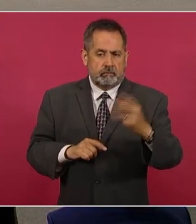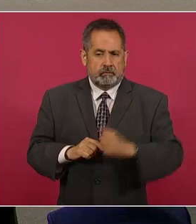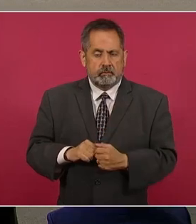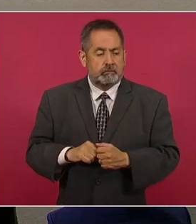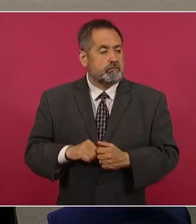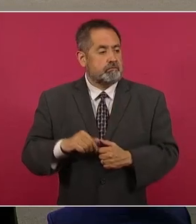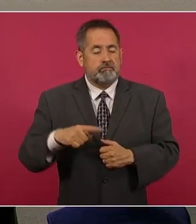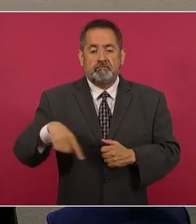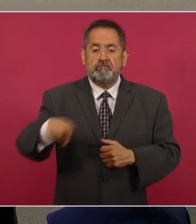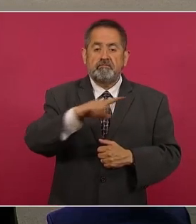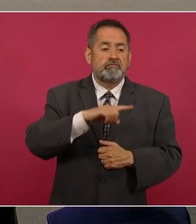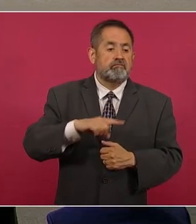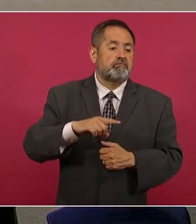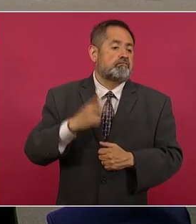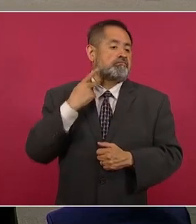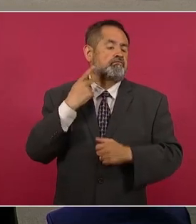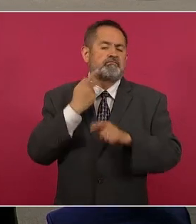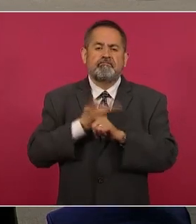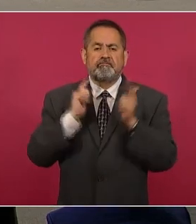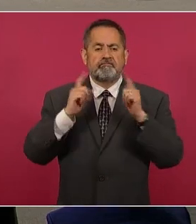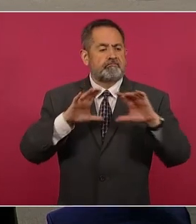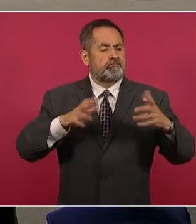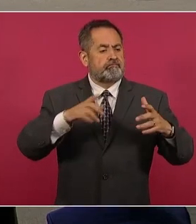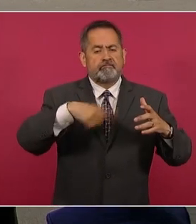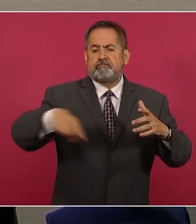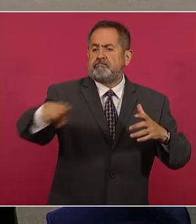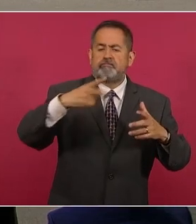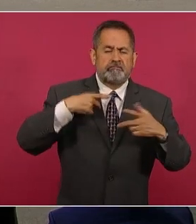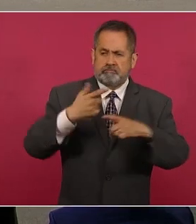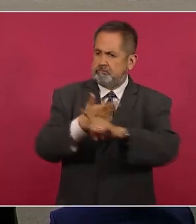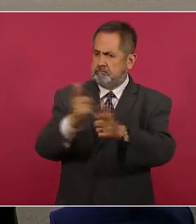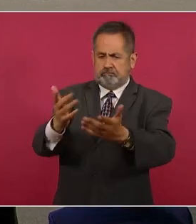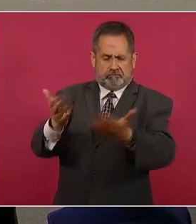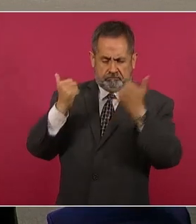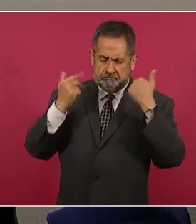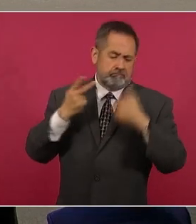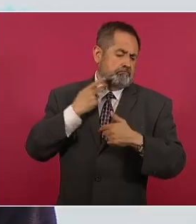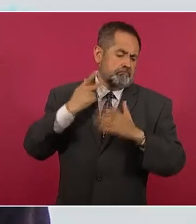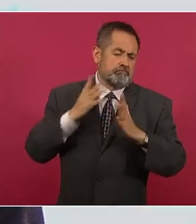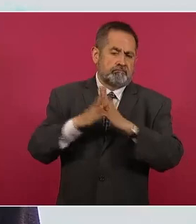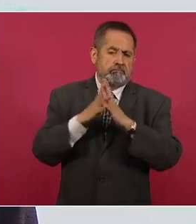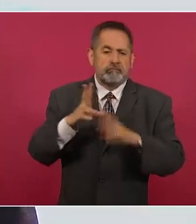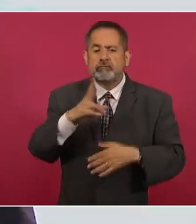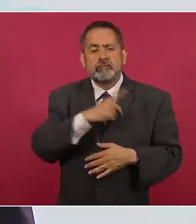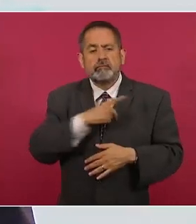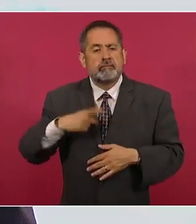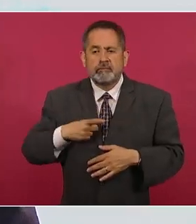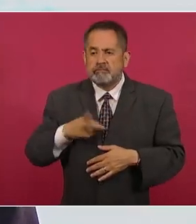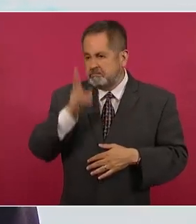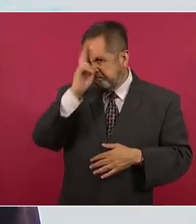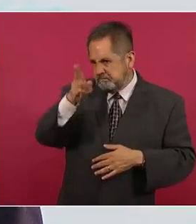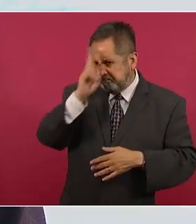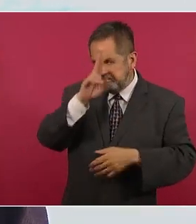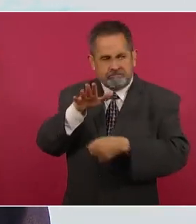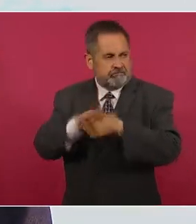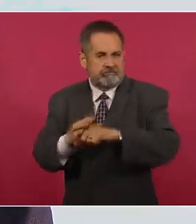política para todos los ciudadanos y ciudadanas, sin censuras de ninguna especie.